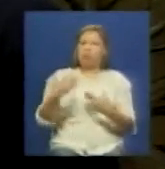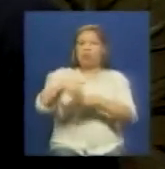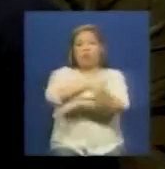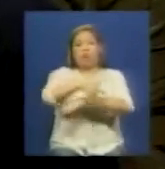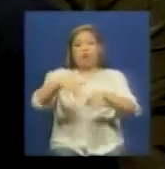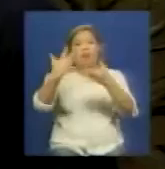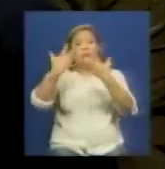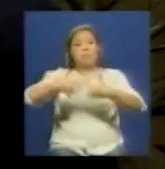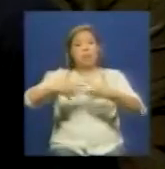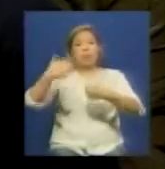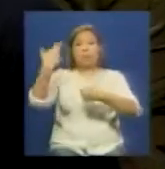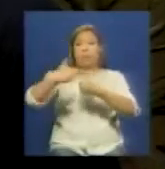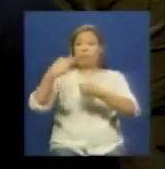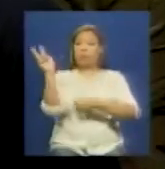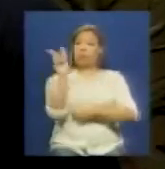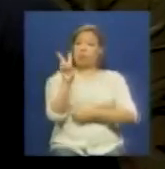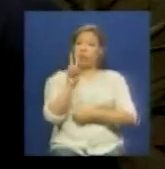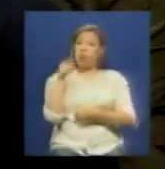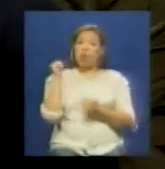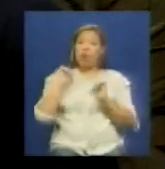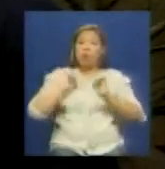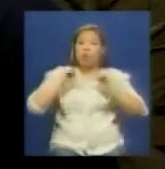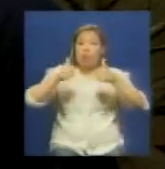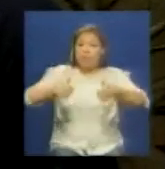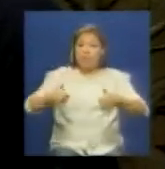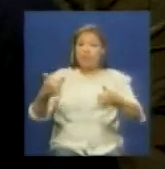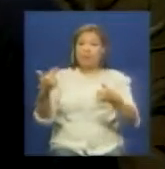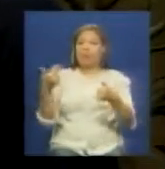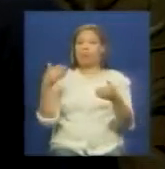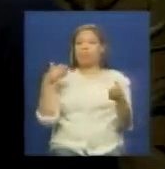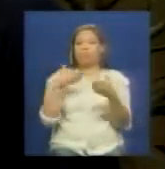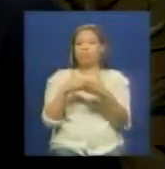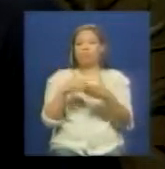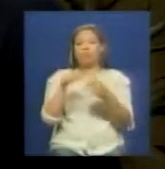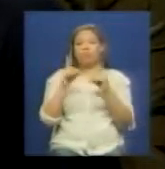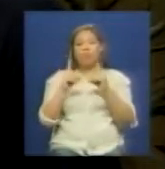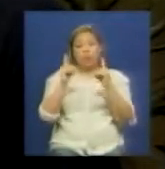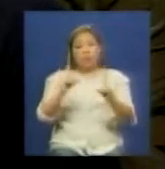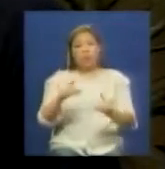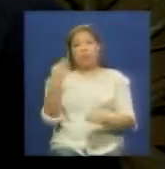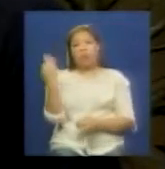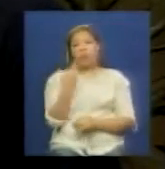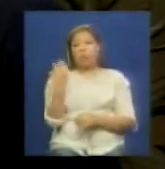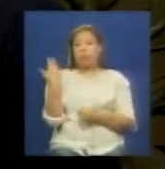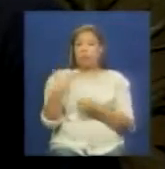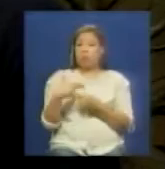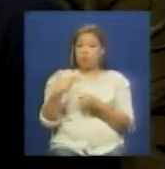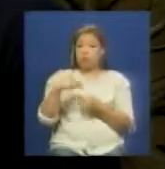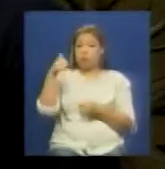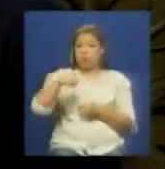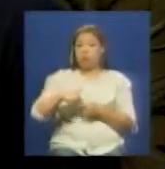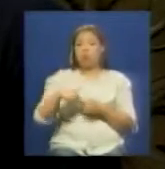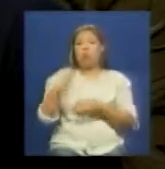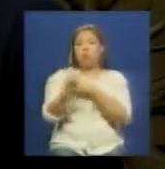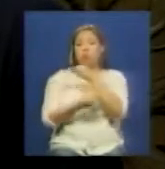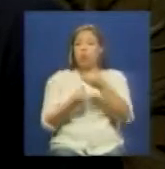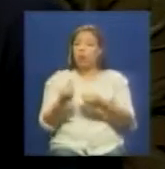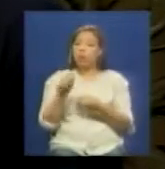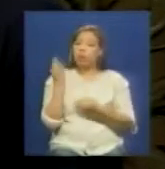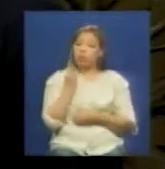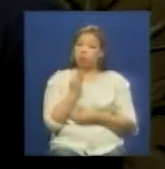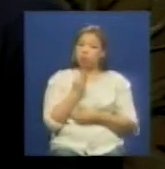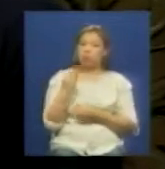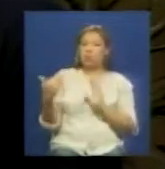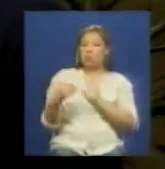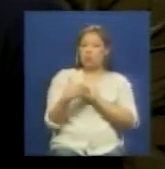PDVSA porque por allí vienen los tiros como dicen Venezuela es una potencia petrolera aquí lo que está ocurriendo compañeros